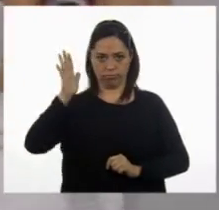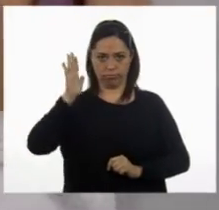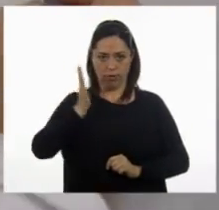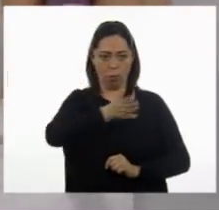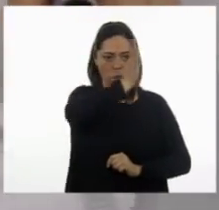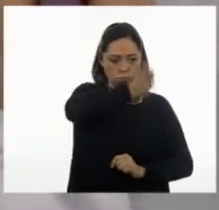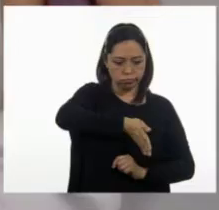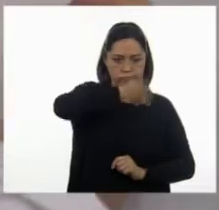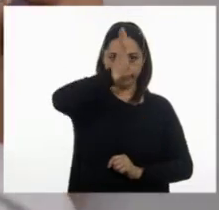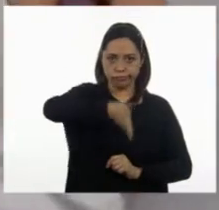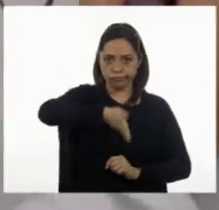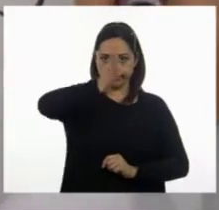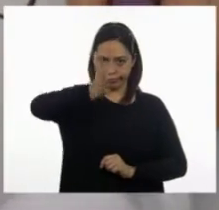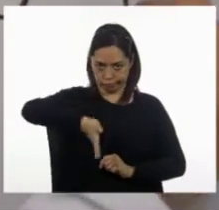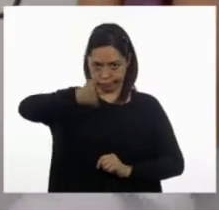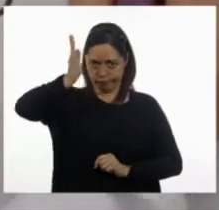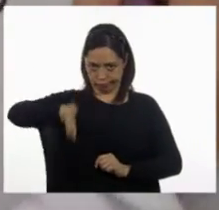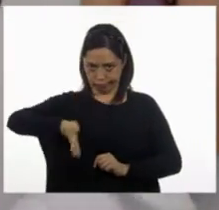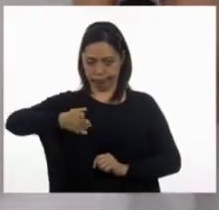asientos.